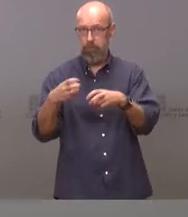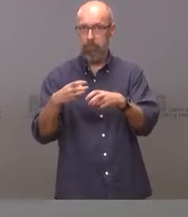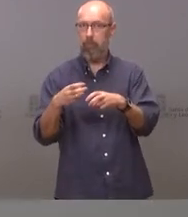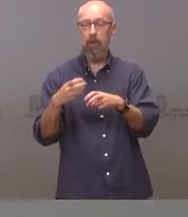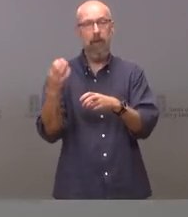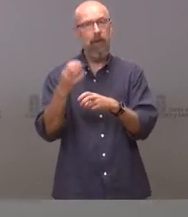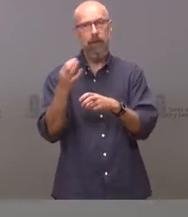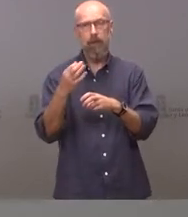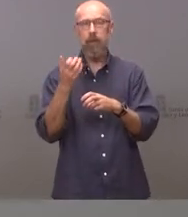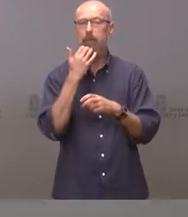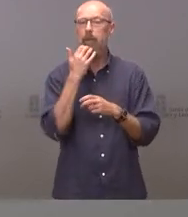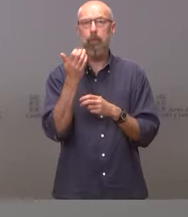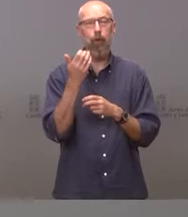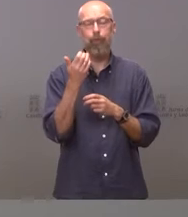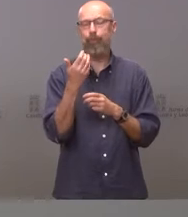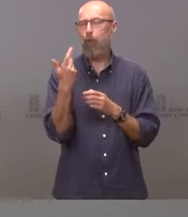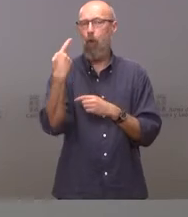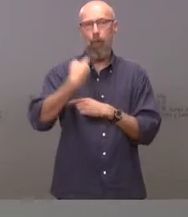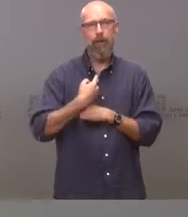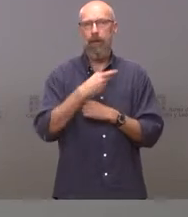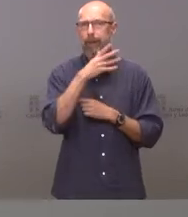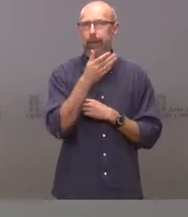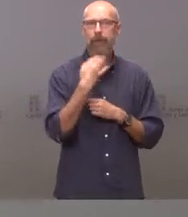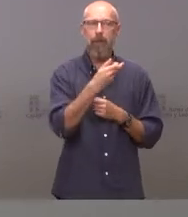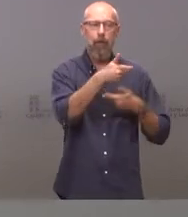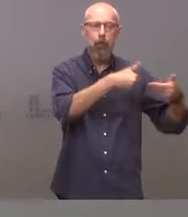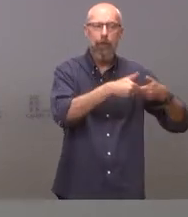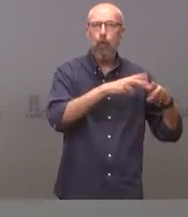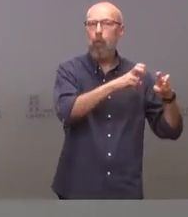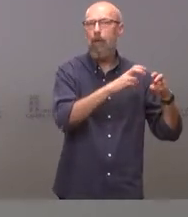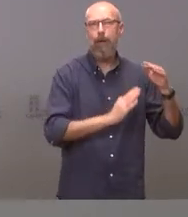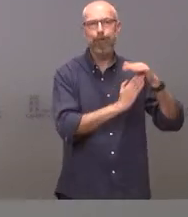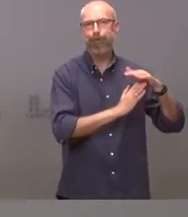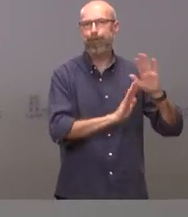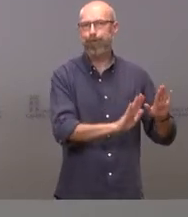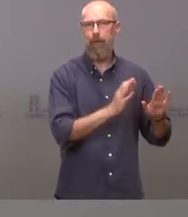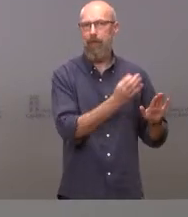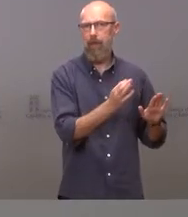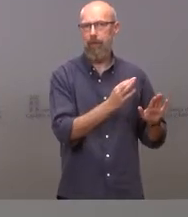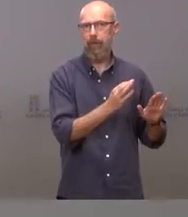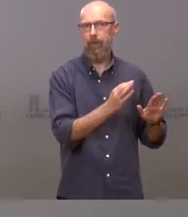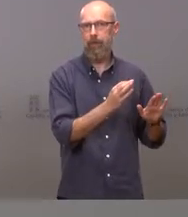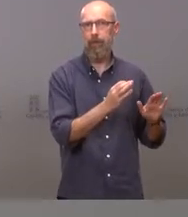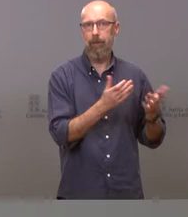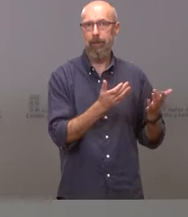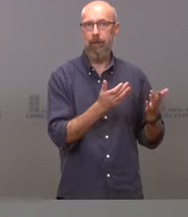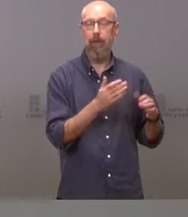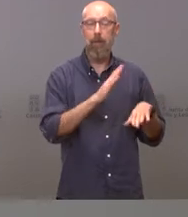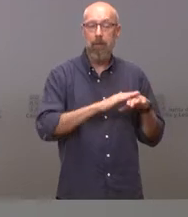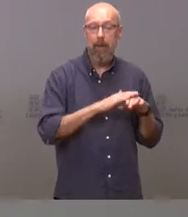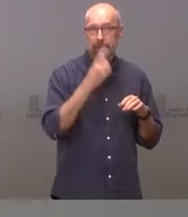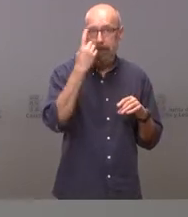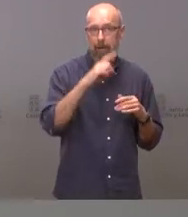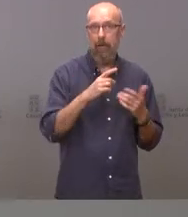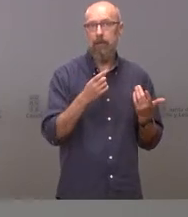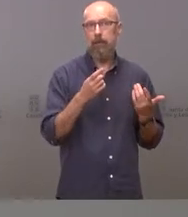las tramitaciones que puedan darse, porque es importante garantizar que esas determinaciones puedan